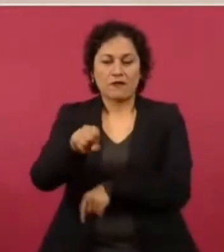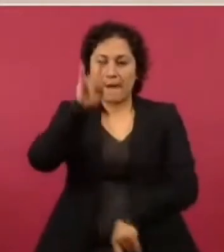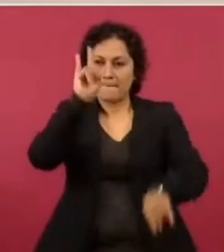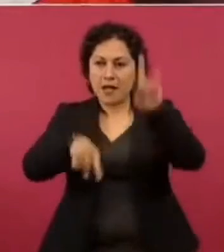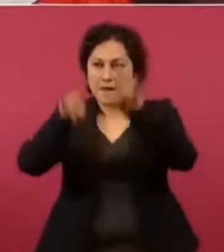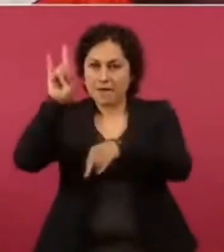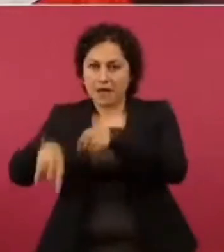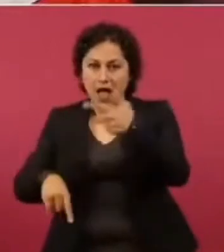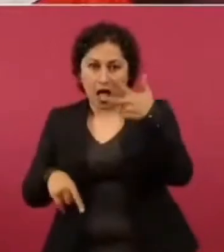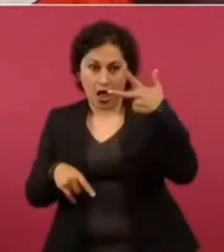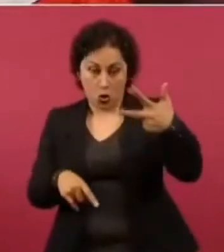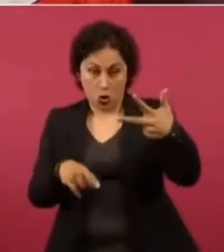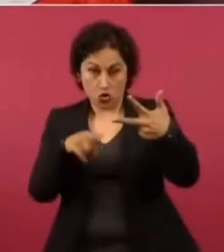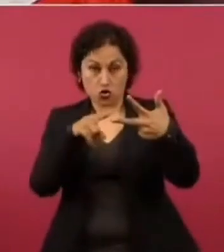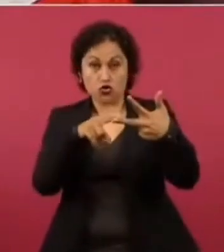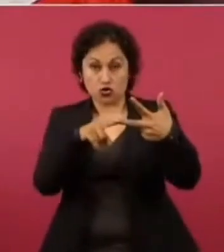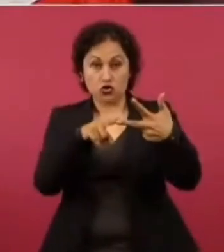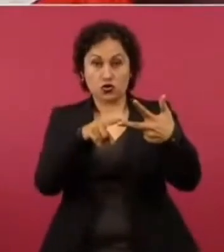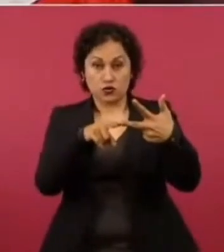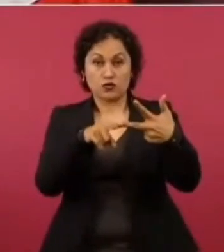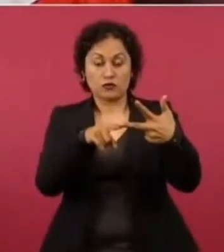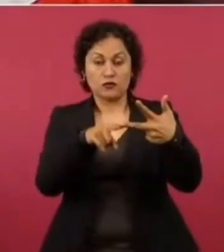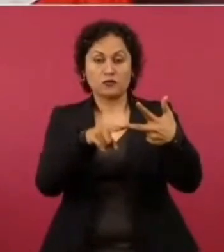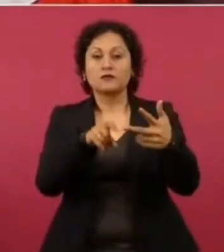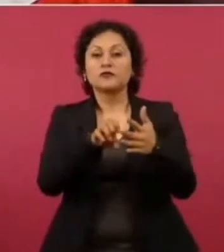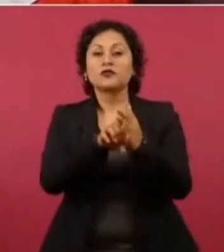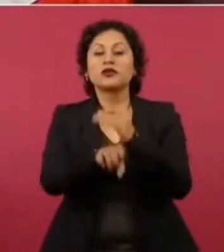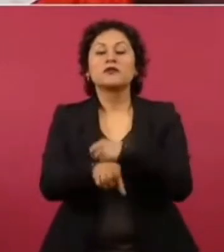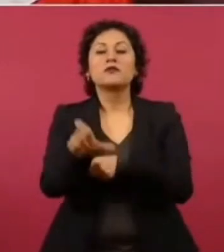está más fuerte que nunca.